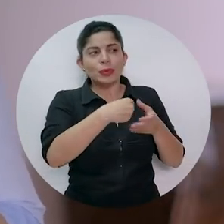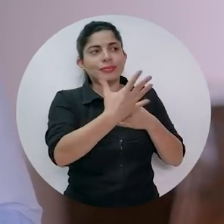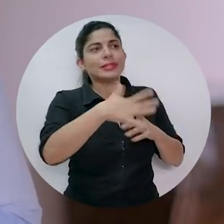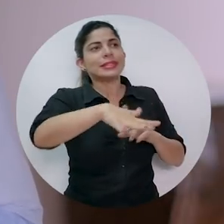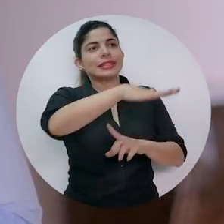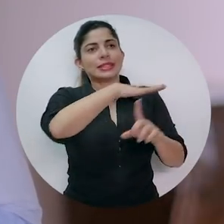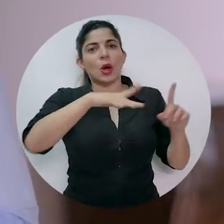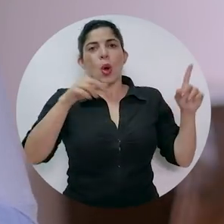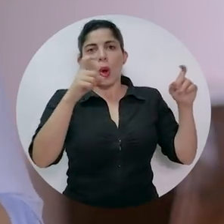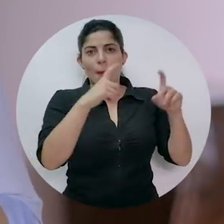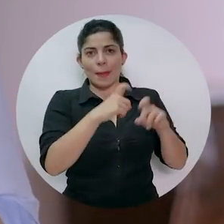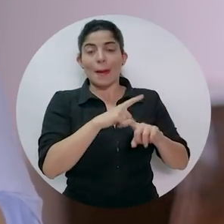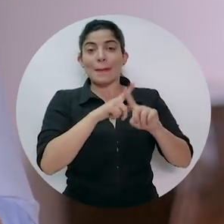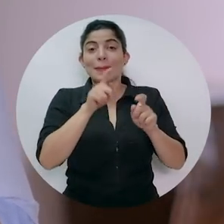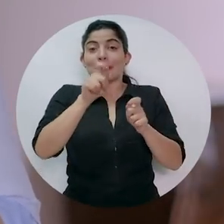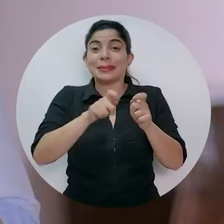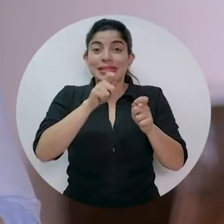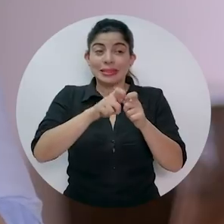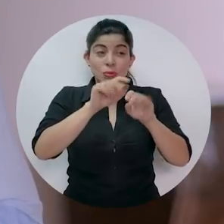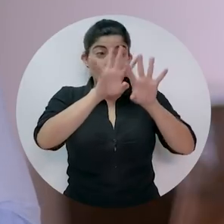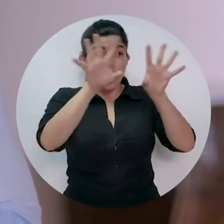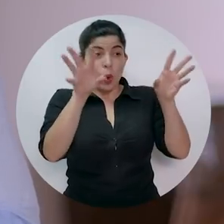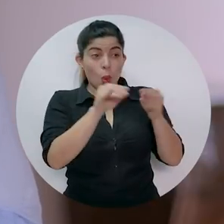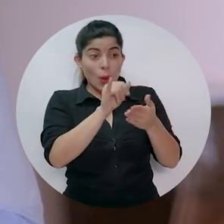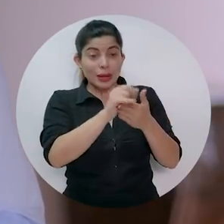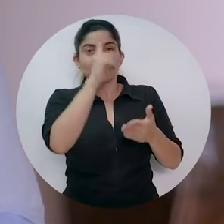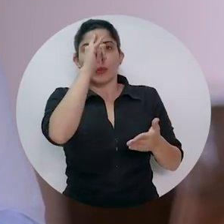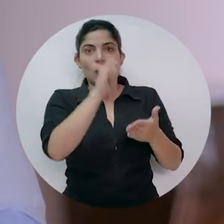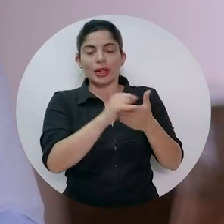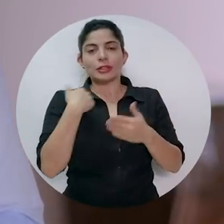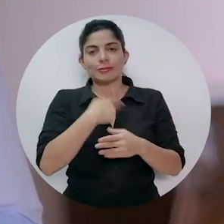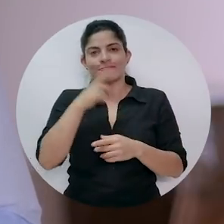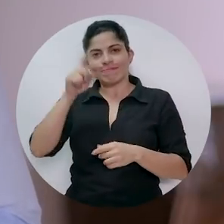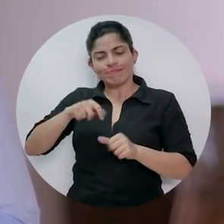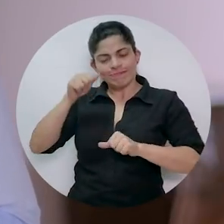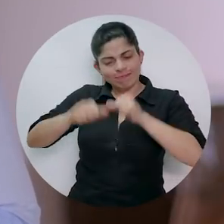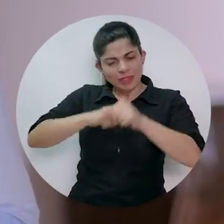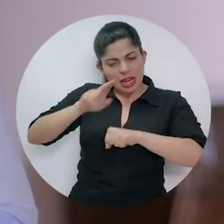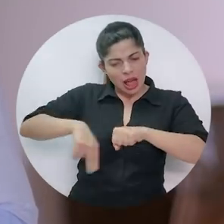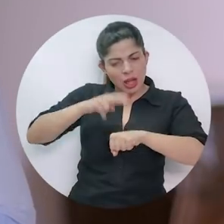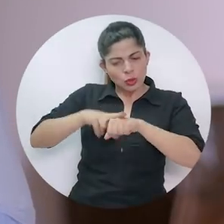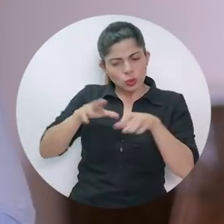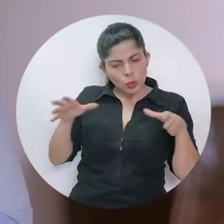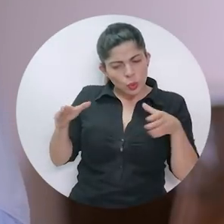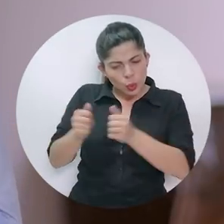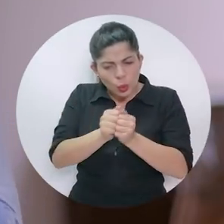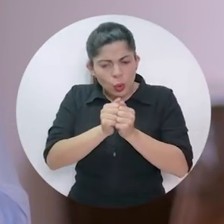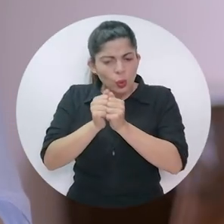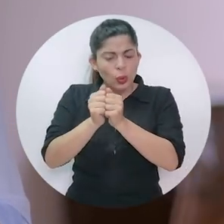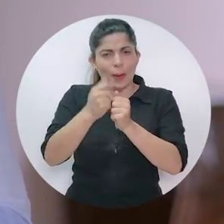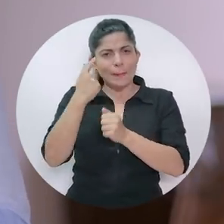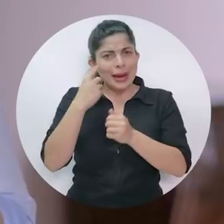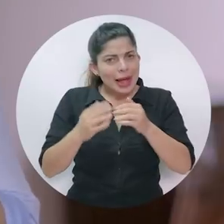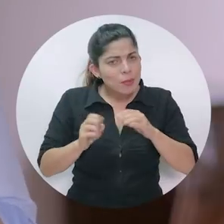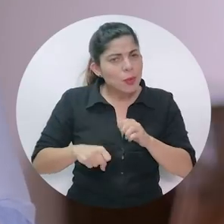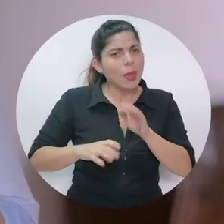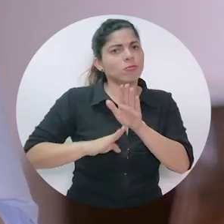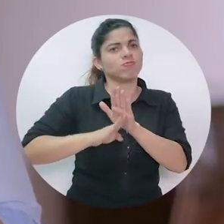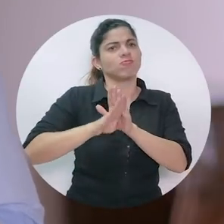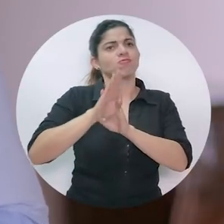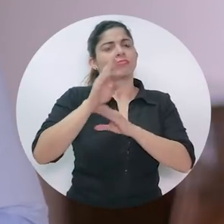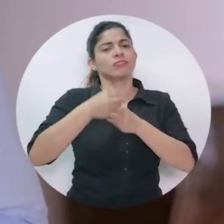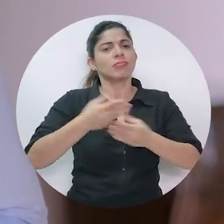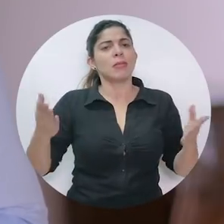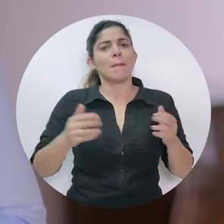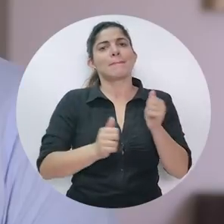externos complejos. Pero es precisamente por eso que debemos unirnos en este esfuerzo nacional para crecer y generar